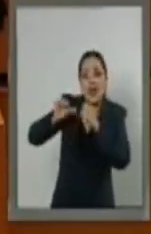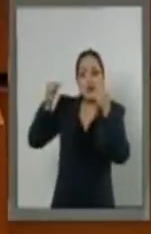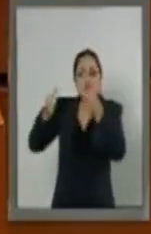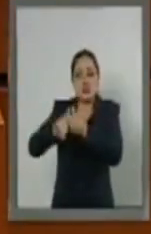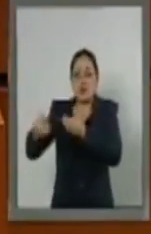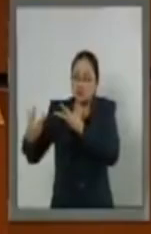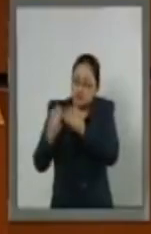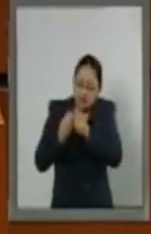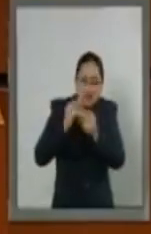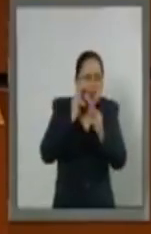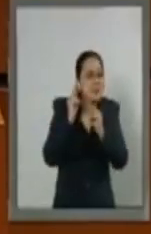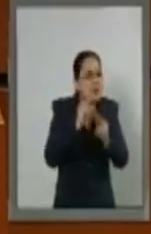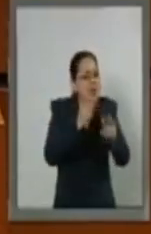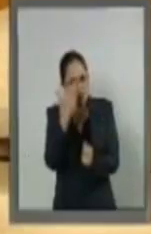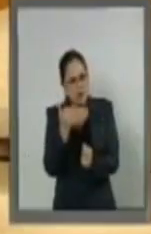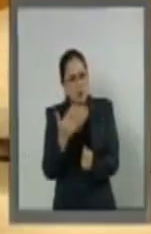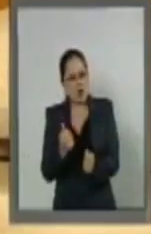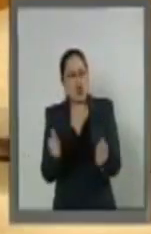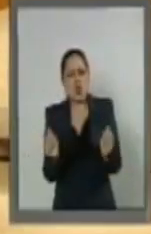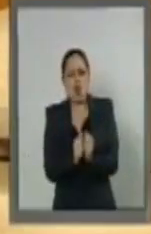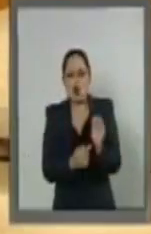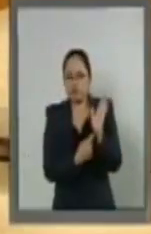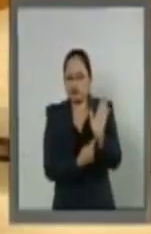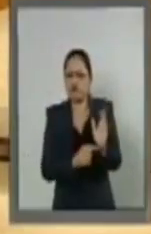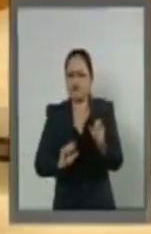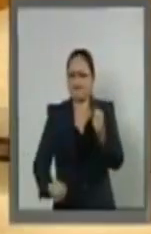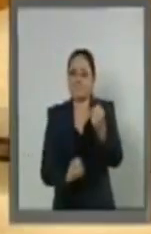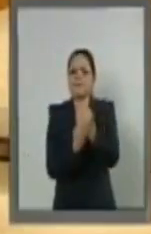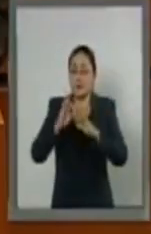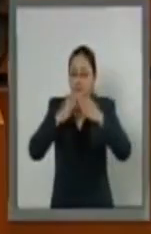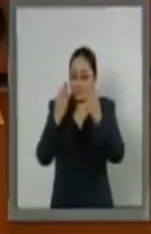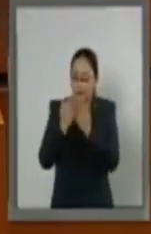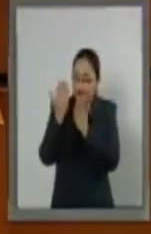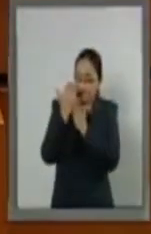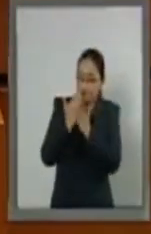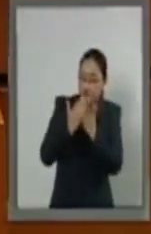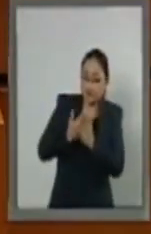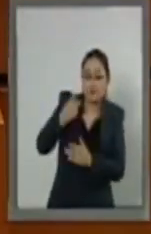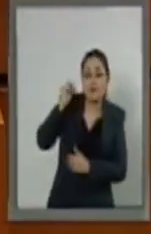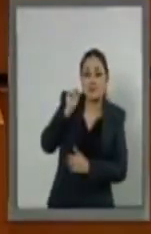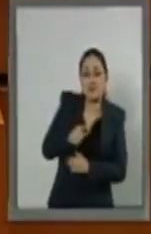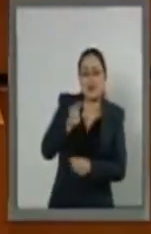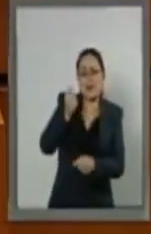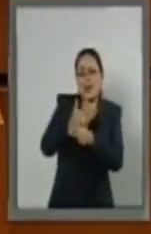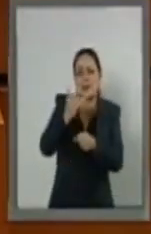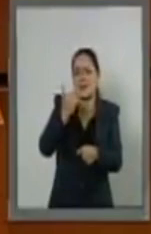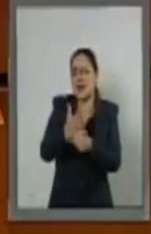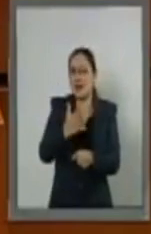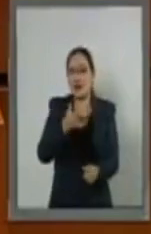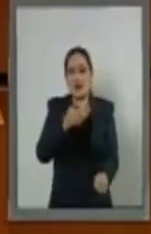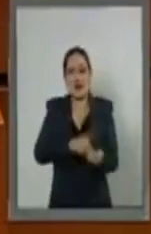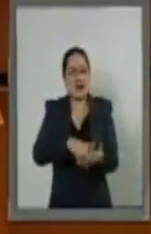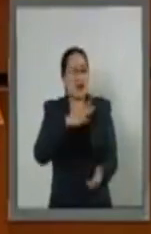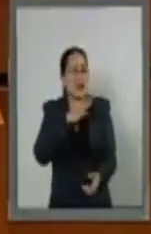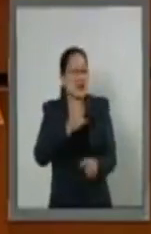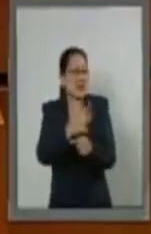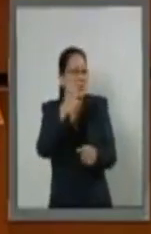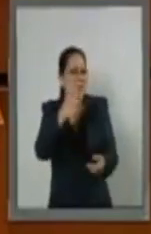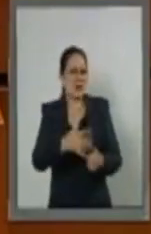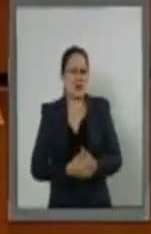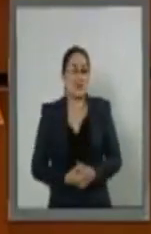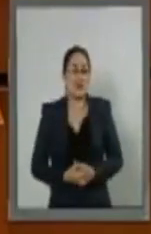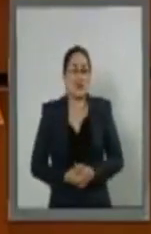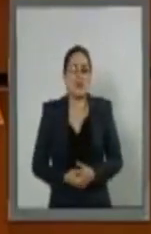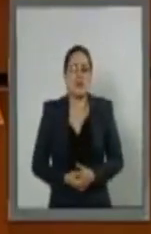tanto sea señalado. El mecanismo, repito, es un mecanismo tramposo. Miren, la